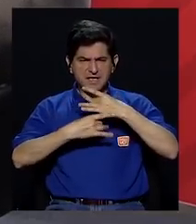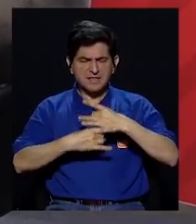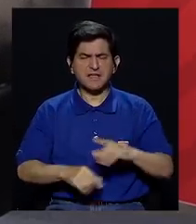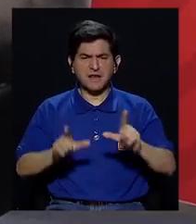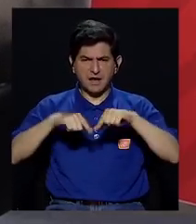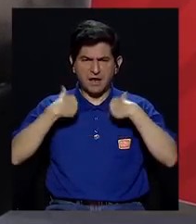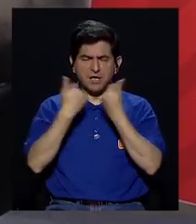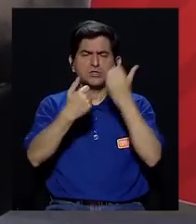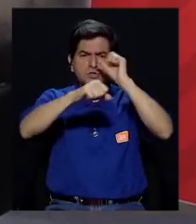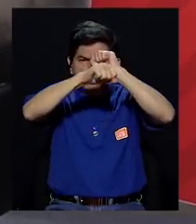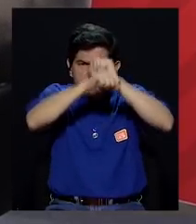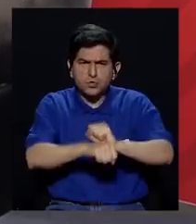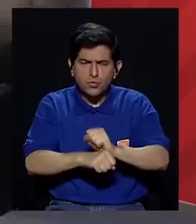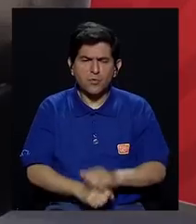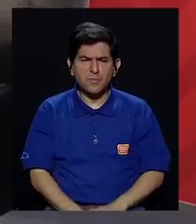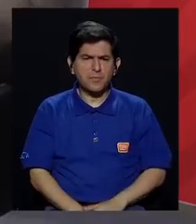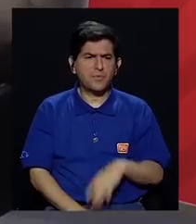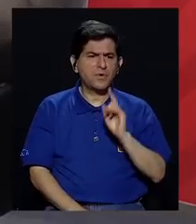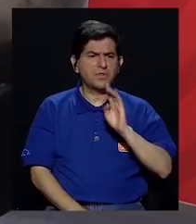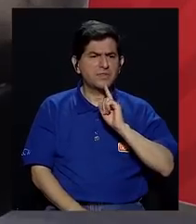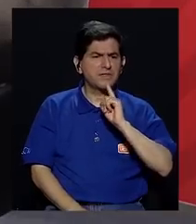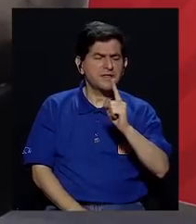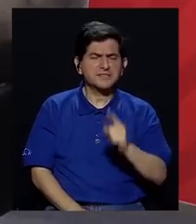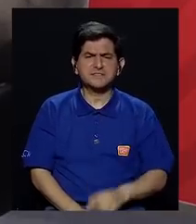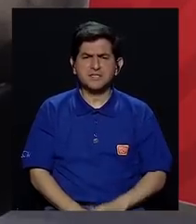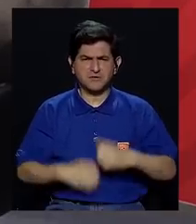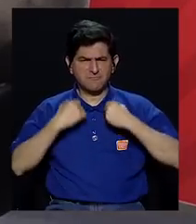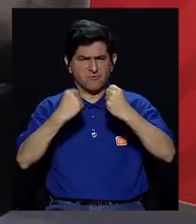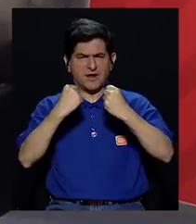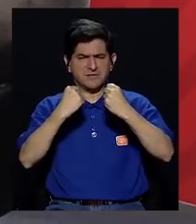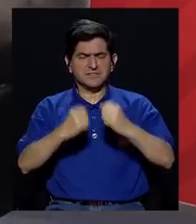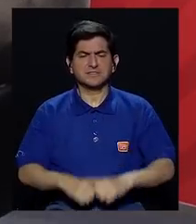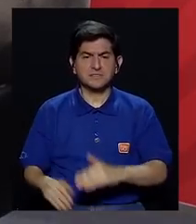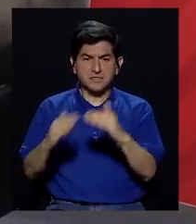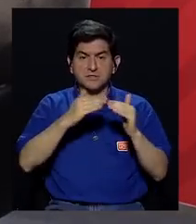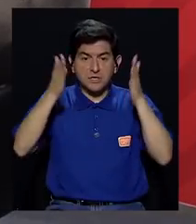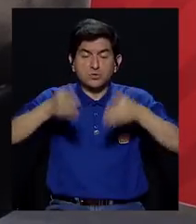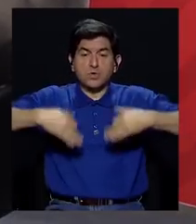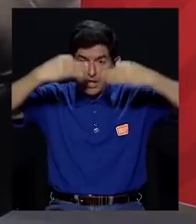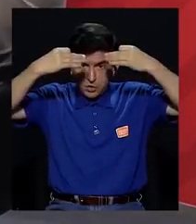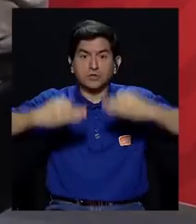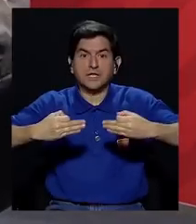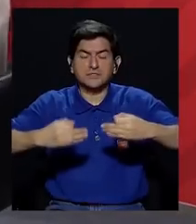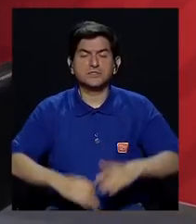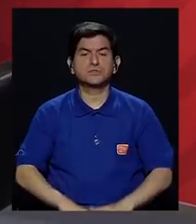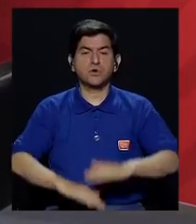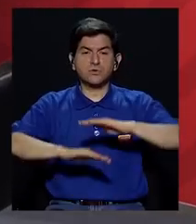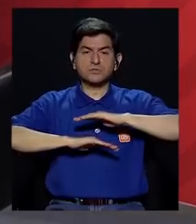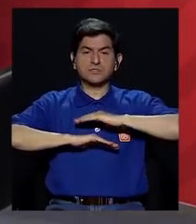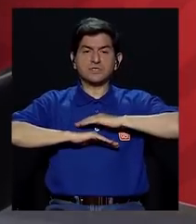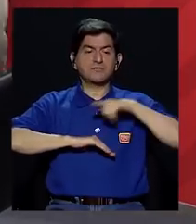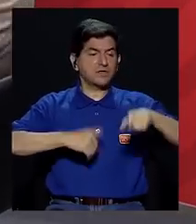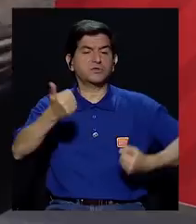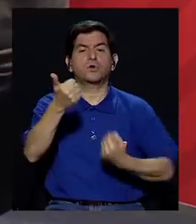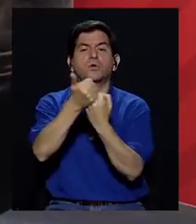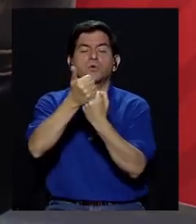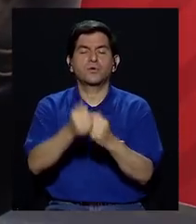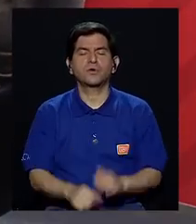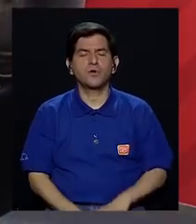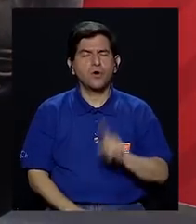fuerte intención de ese bloque conservador de azotar sus palabras para que la ciudadanía tome una decisión en satisfactorio